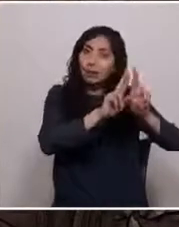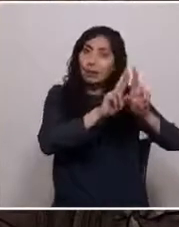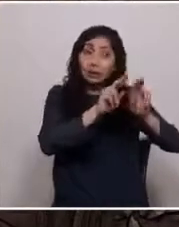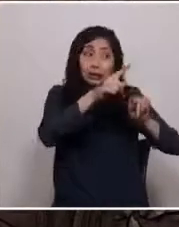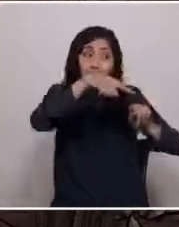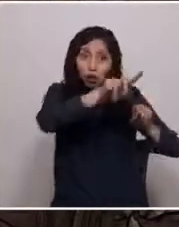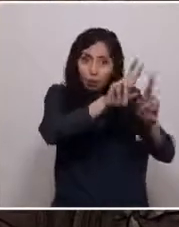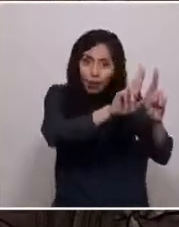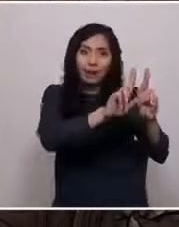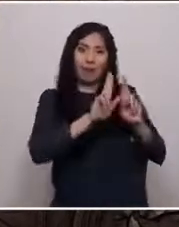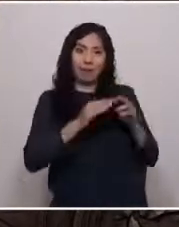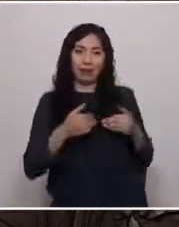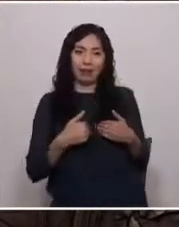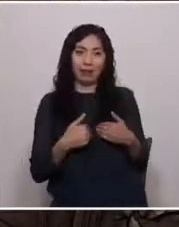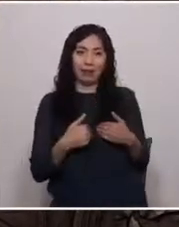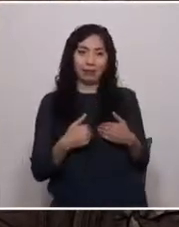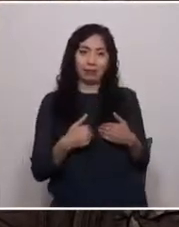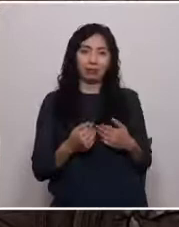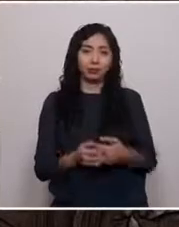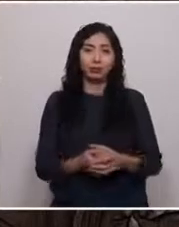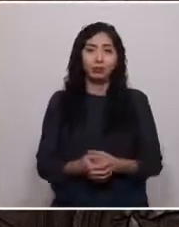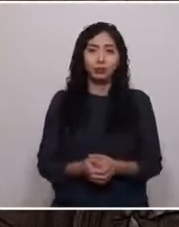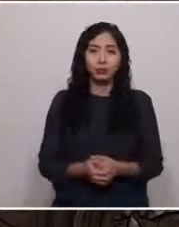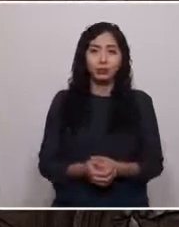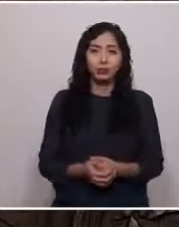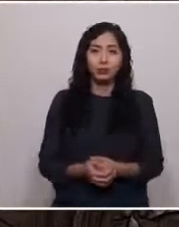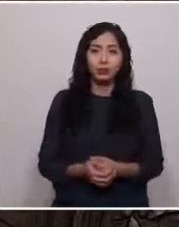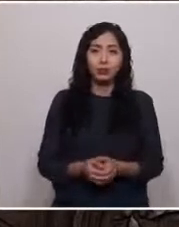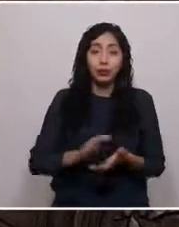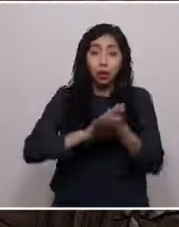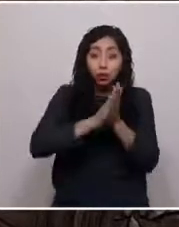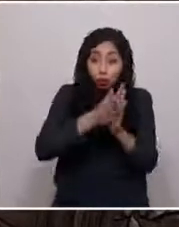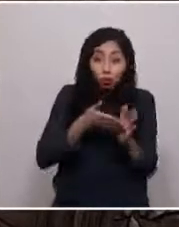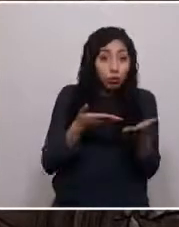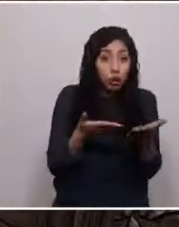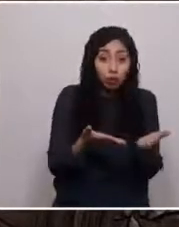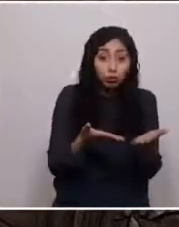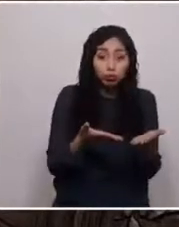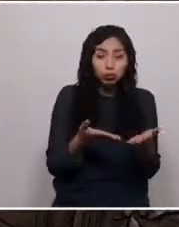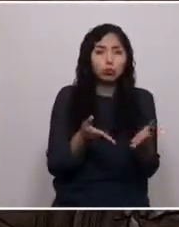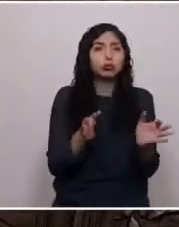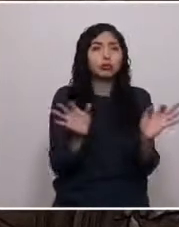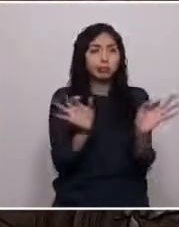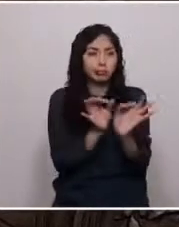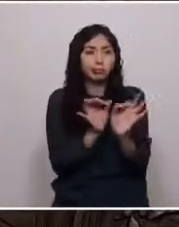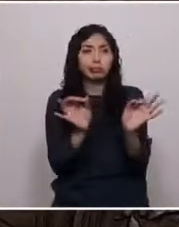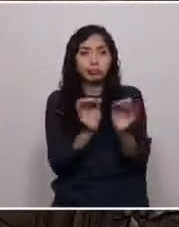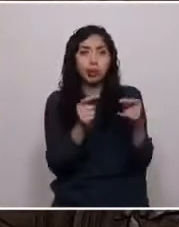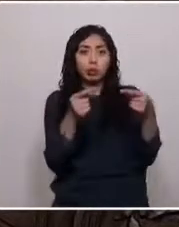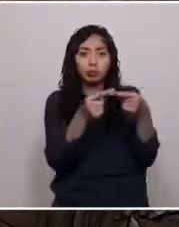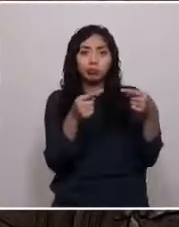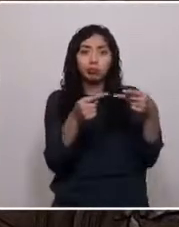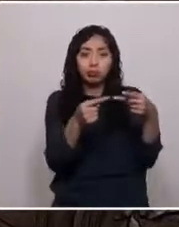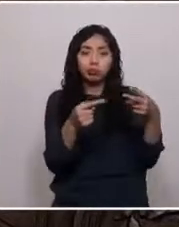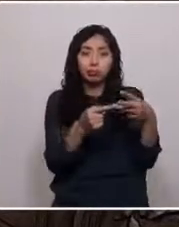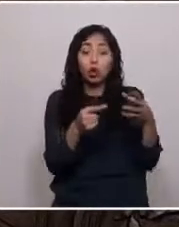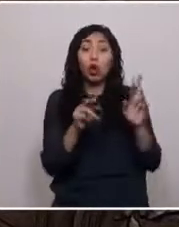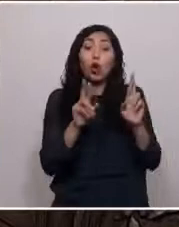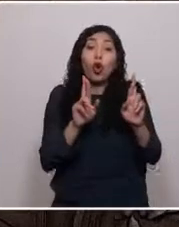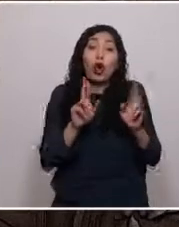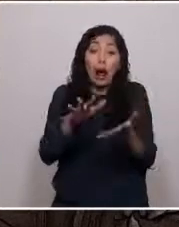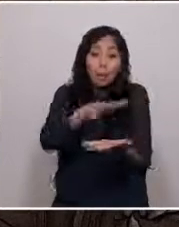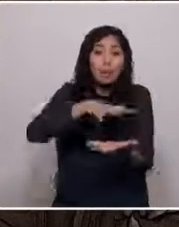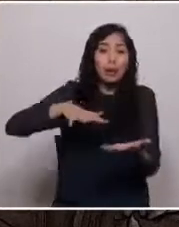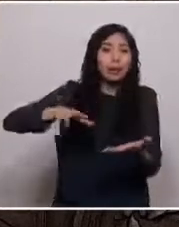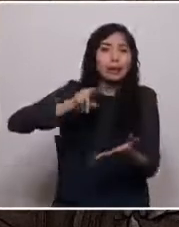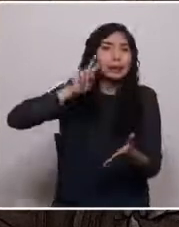sea respetada la mía. Todo ello en base a argumentos, en un ambiente que no discrimine, que